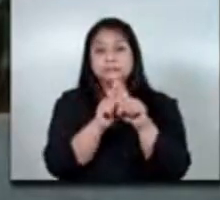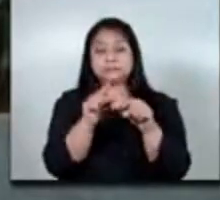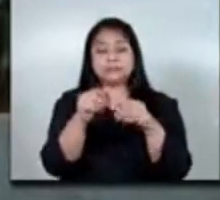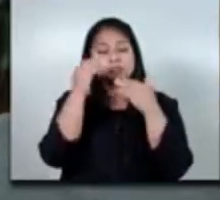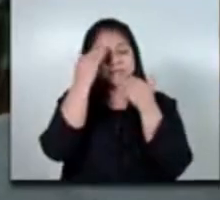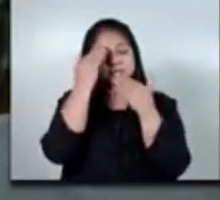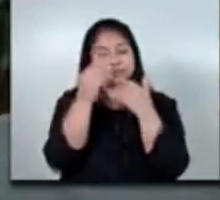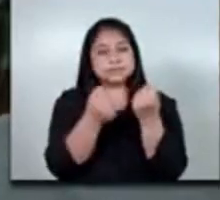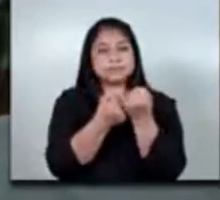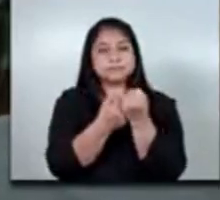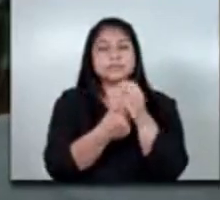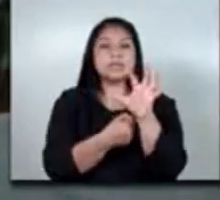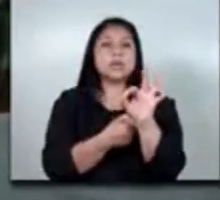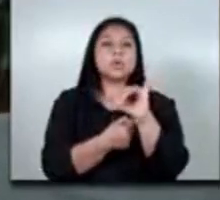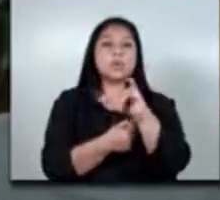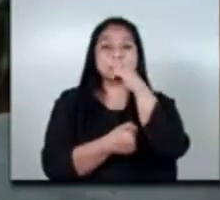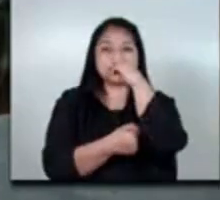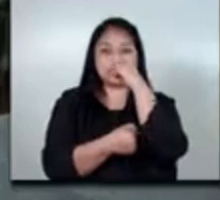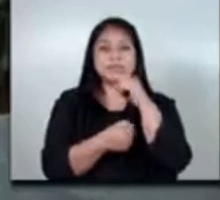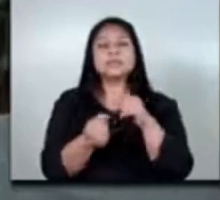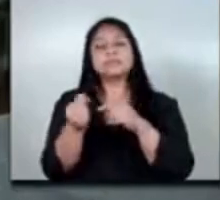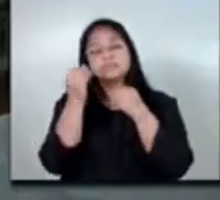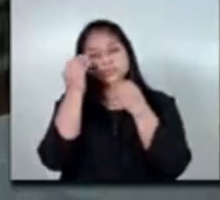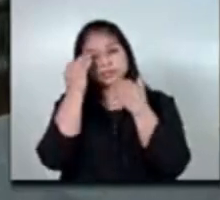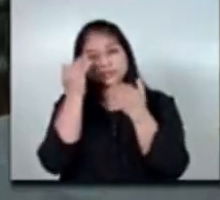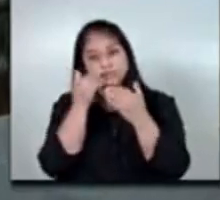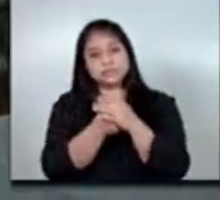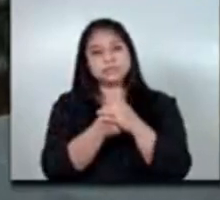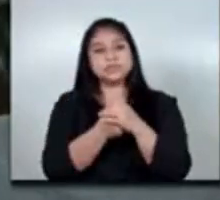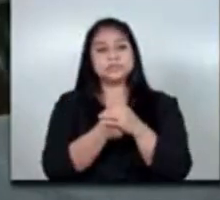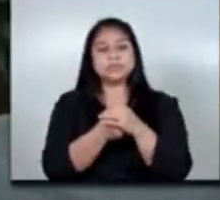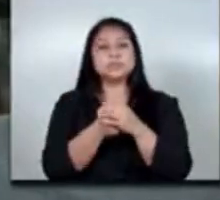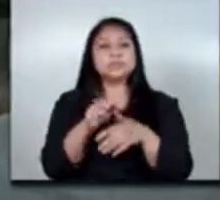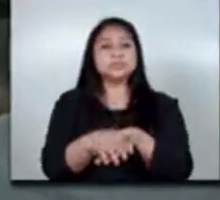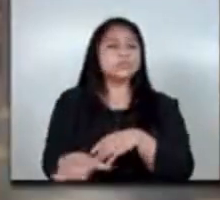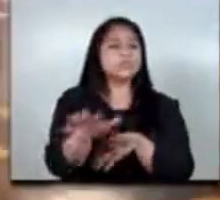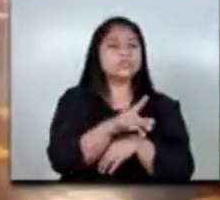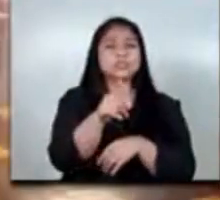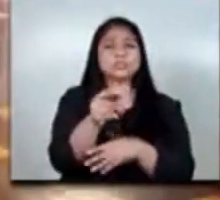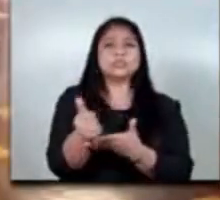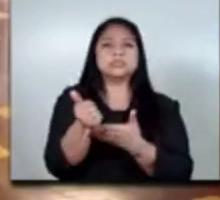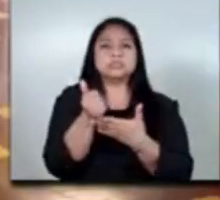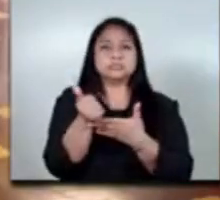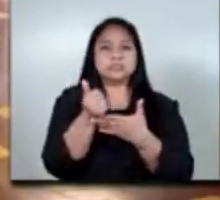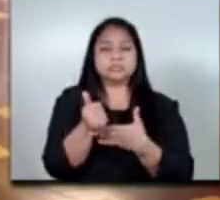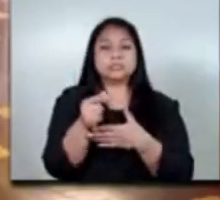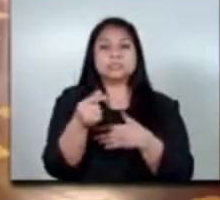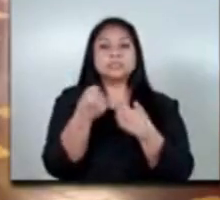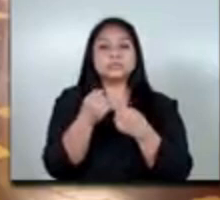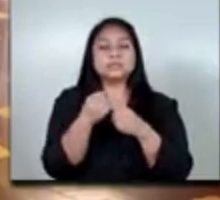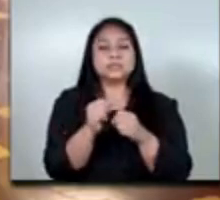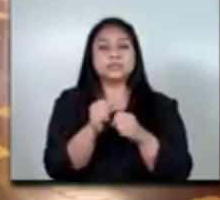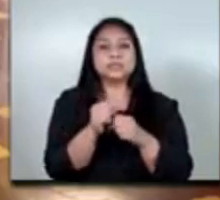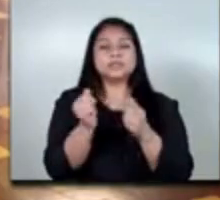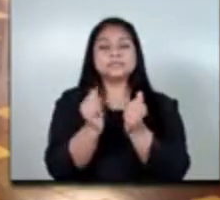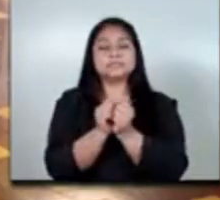colaboración de la OIT muchísimas gracias doña Elena por todo lo que ustedes nos han ayudado en la elaboración y en el